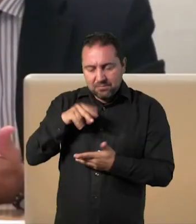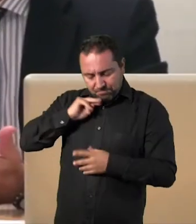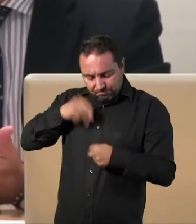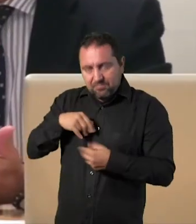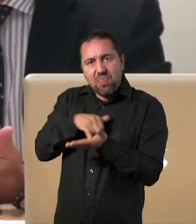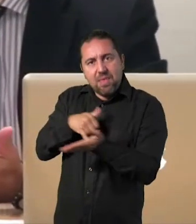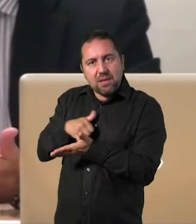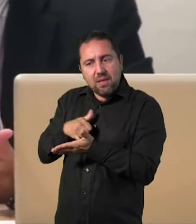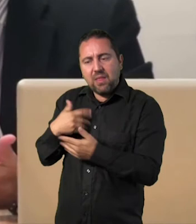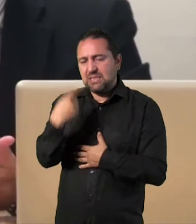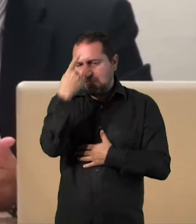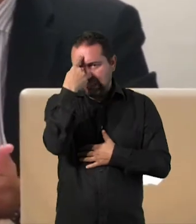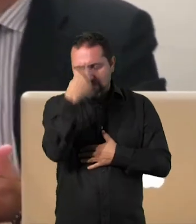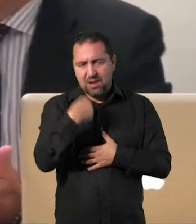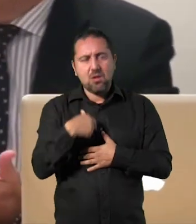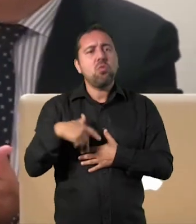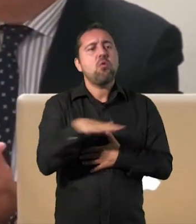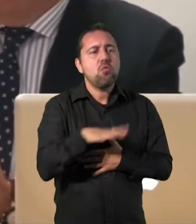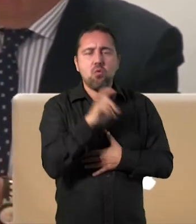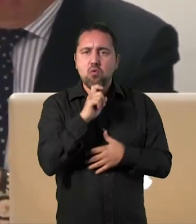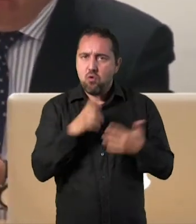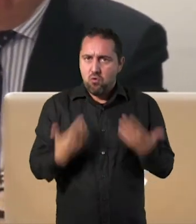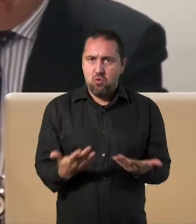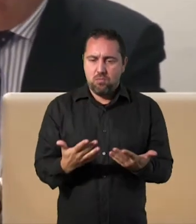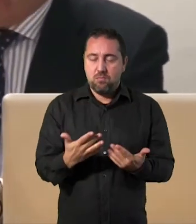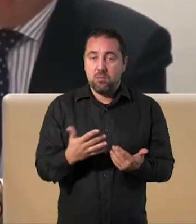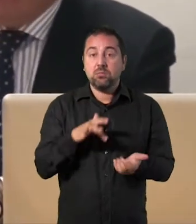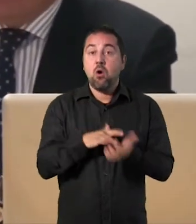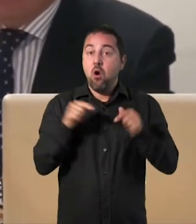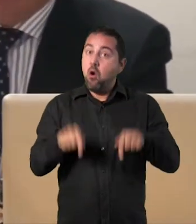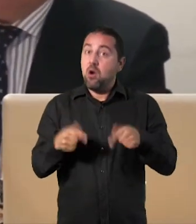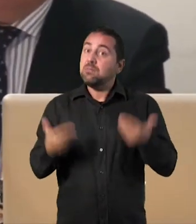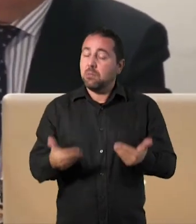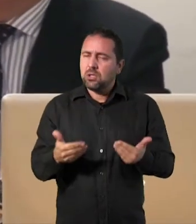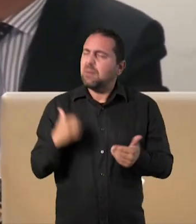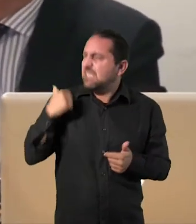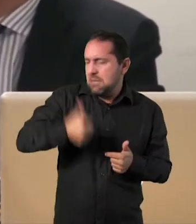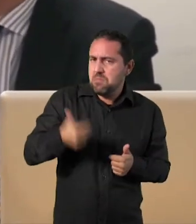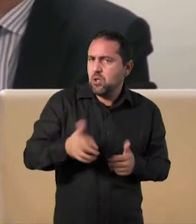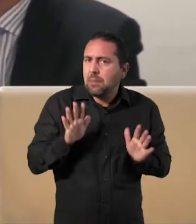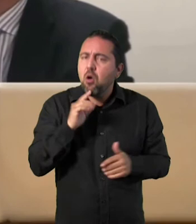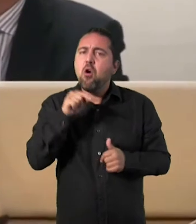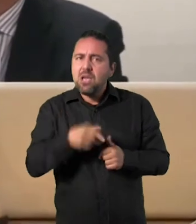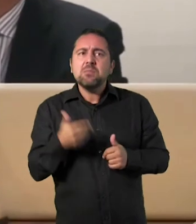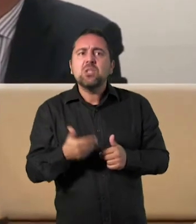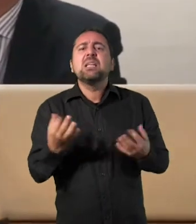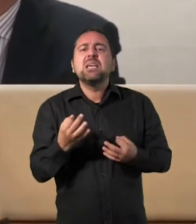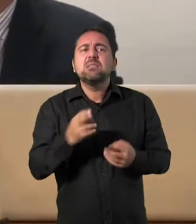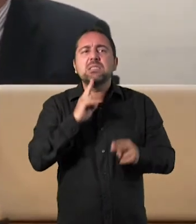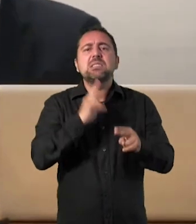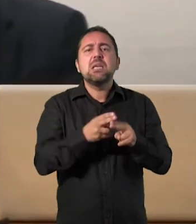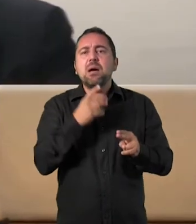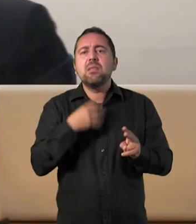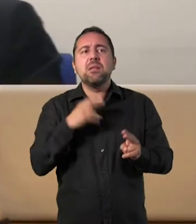Hoy es muy importante, seguramente siempre, porque se dice leer el partido. Hoy, estar